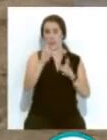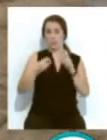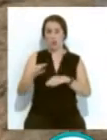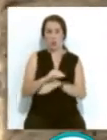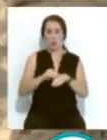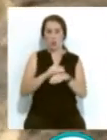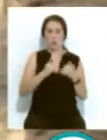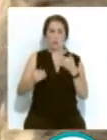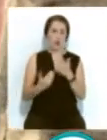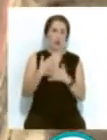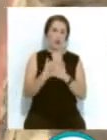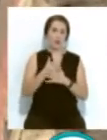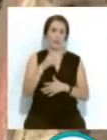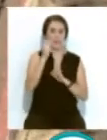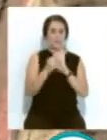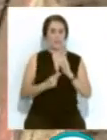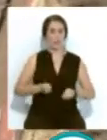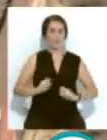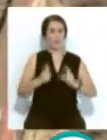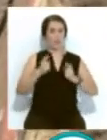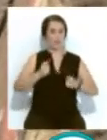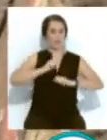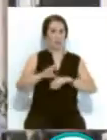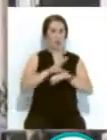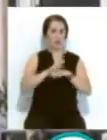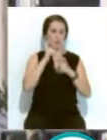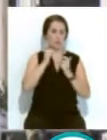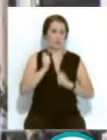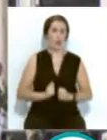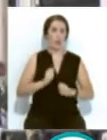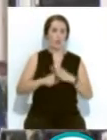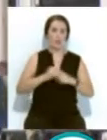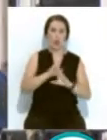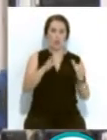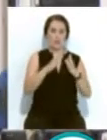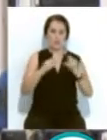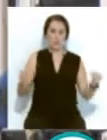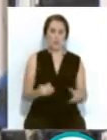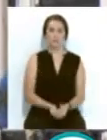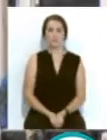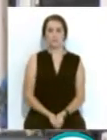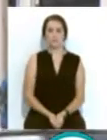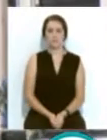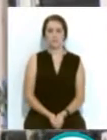durante la última jornada... ...según los datos oficiales de la Consejería de Salud de la Junta de Andalucía.